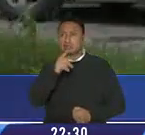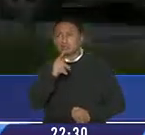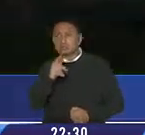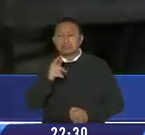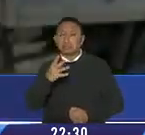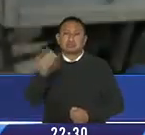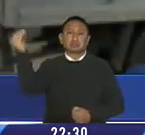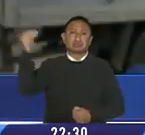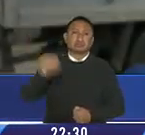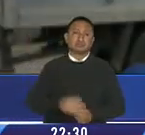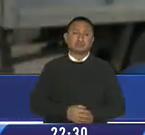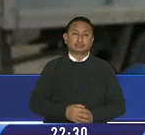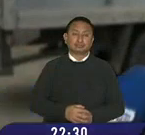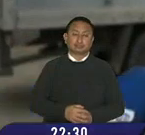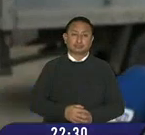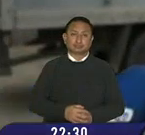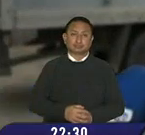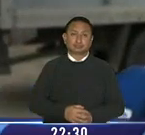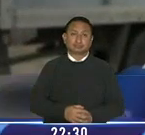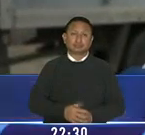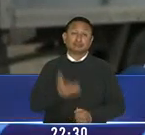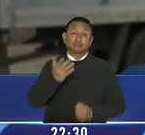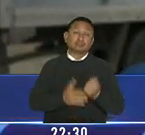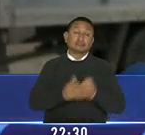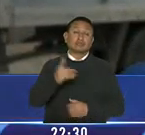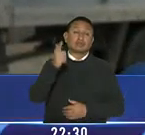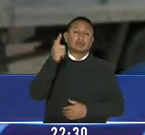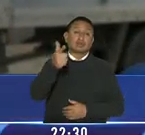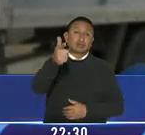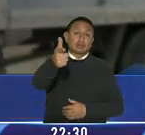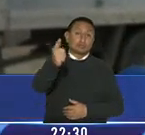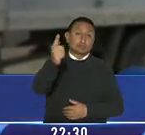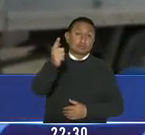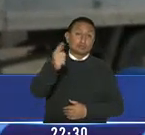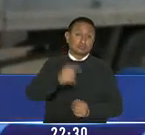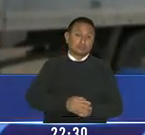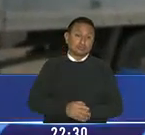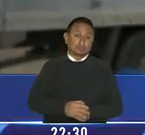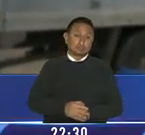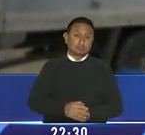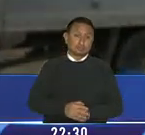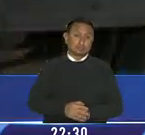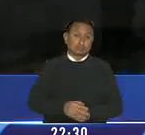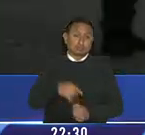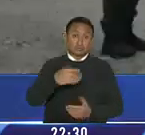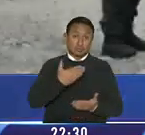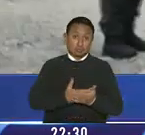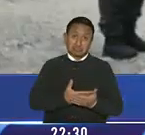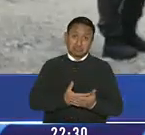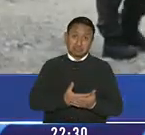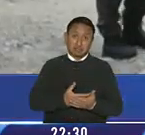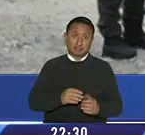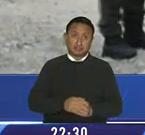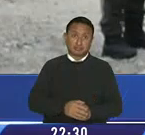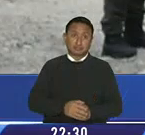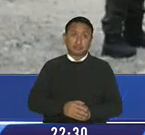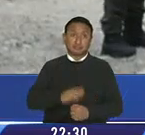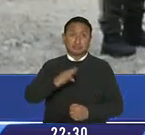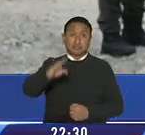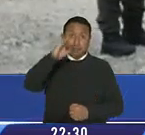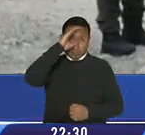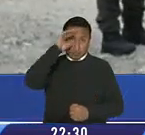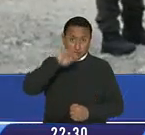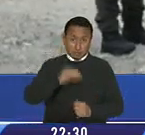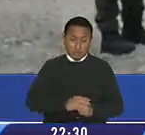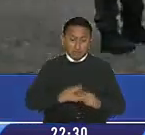asesino aparentemente con un revólver porque no existen indicios balísticos en el lugar las unidades investigativas como la